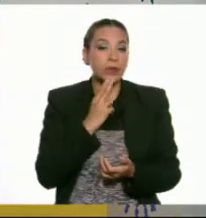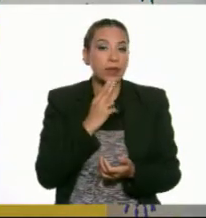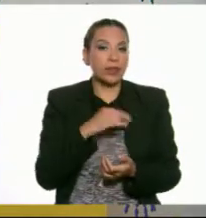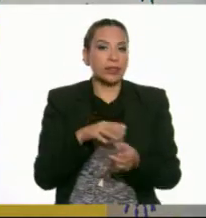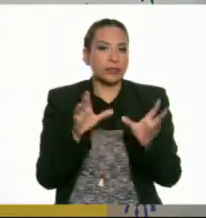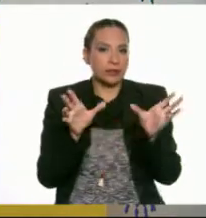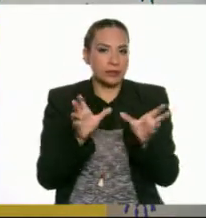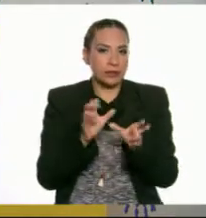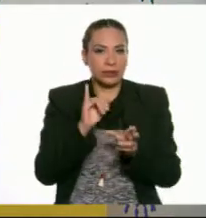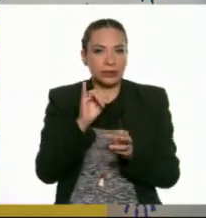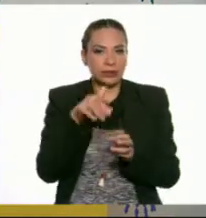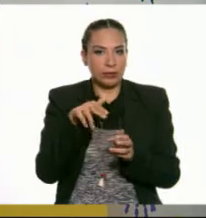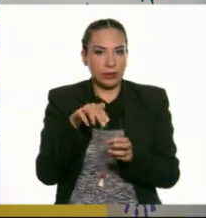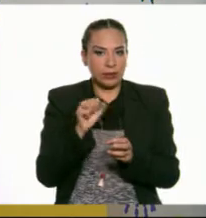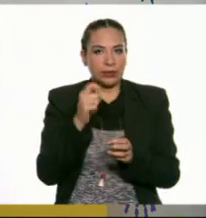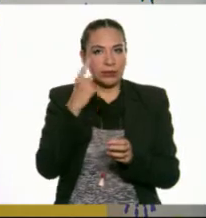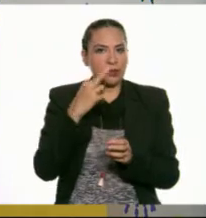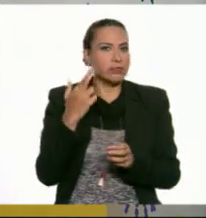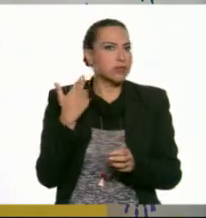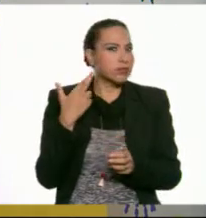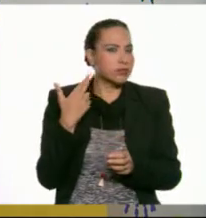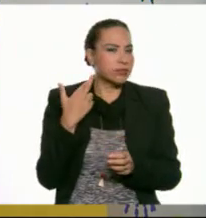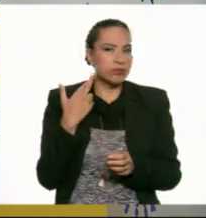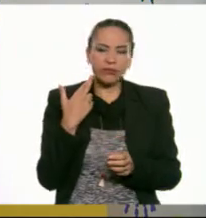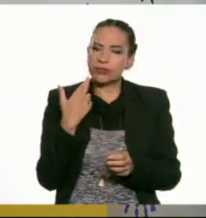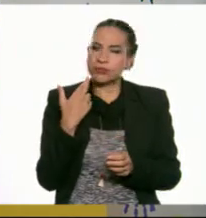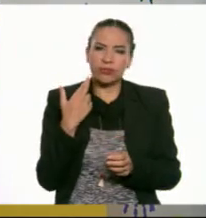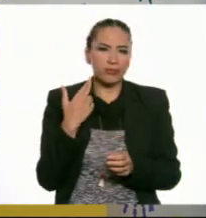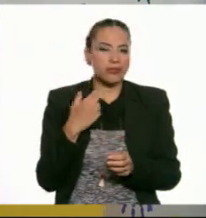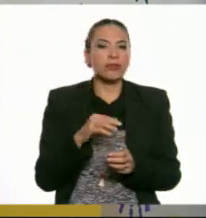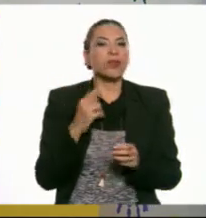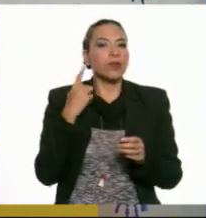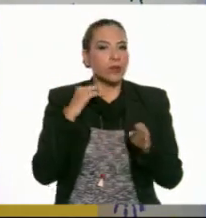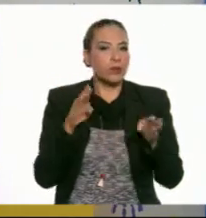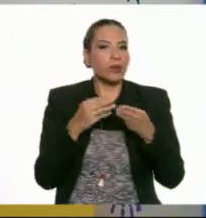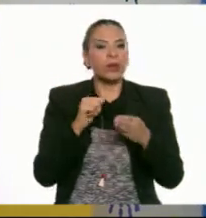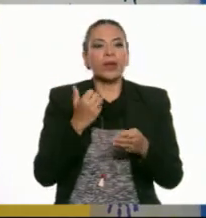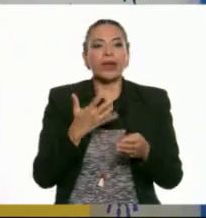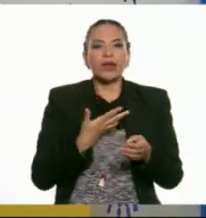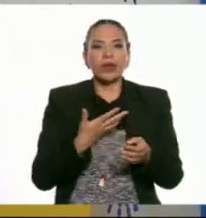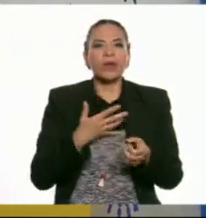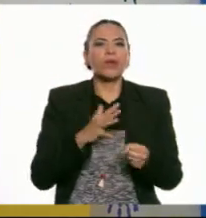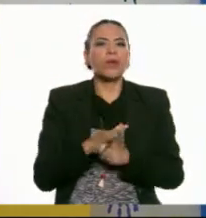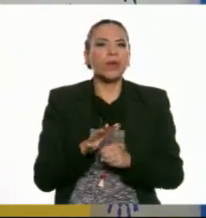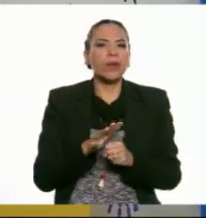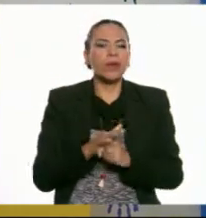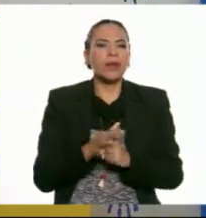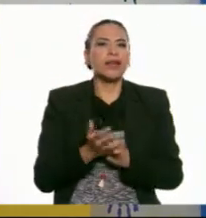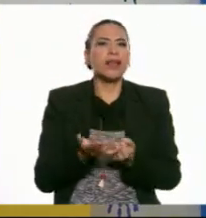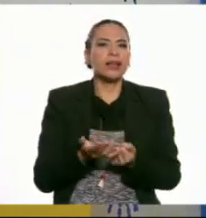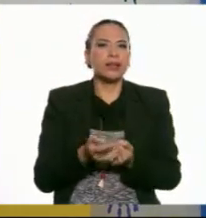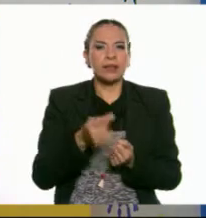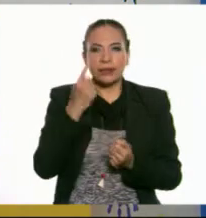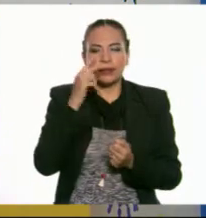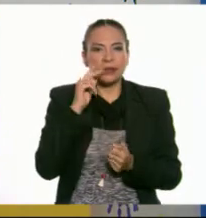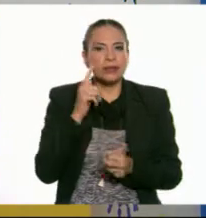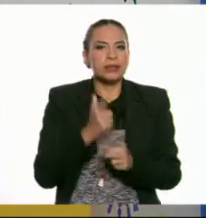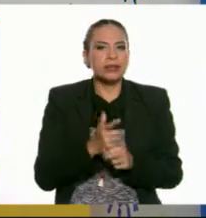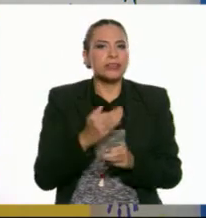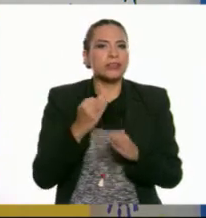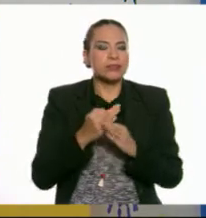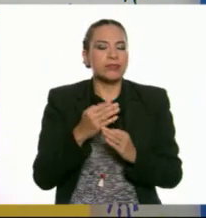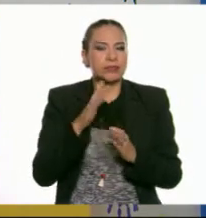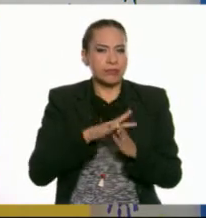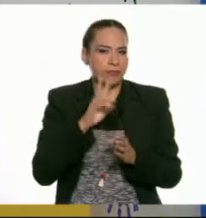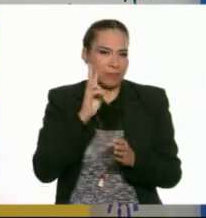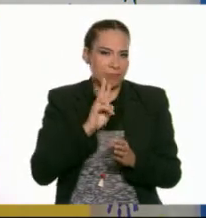imanes para sonar. ¿Ah, no? No, en la música también tenemos otro. ¿Cuál? Pero para que lo descubras, hagamos